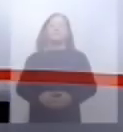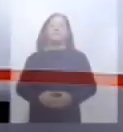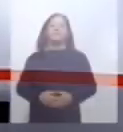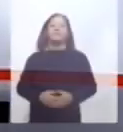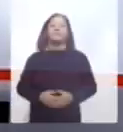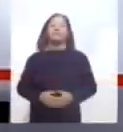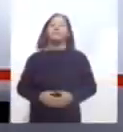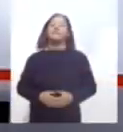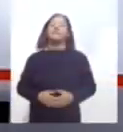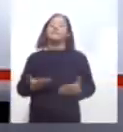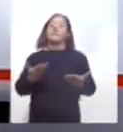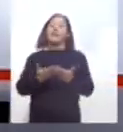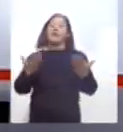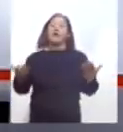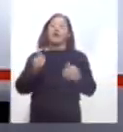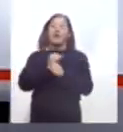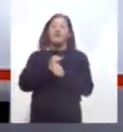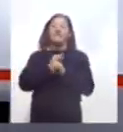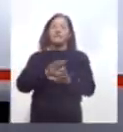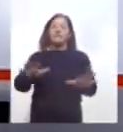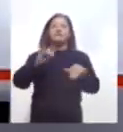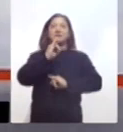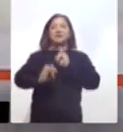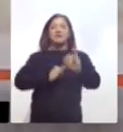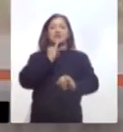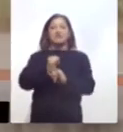Y ahora vamos a la información internacional.